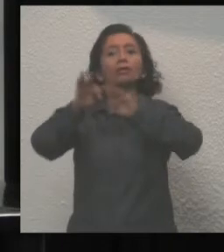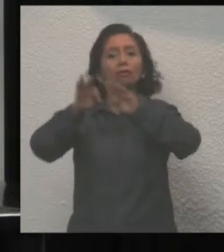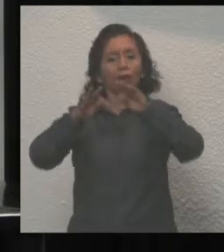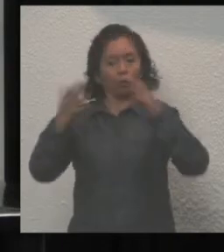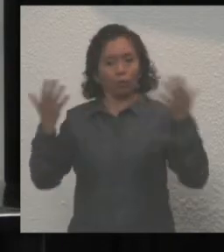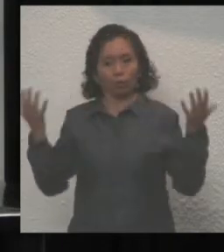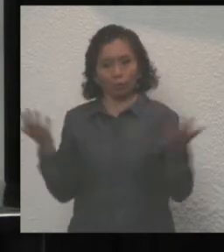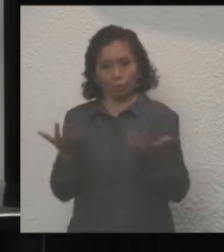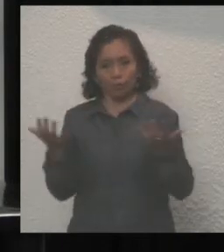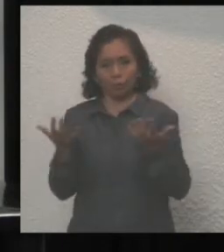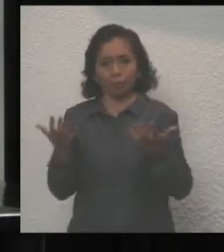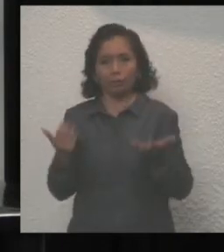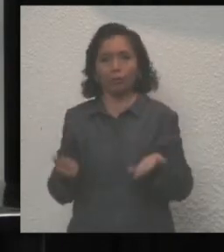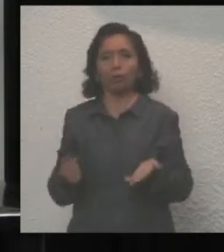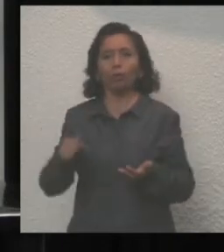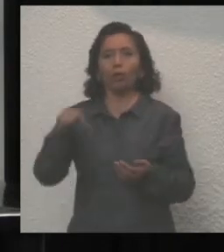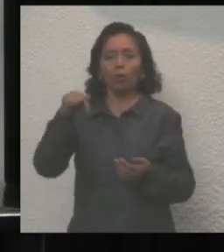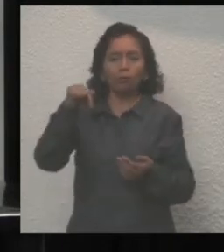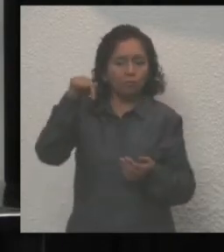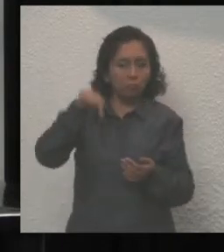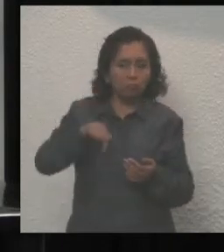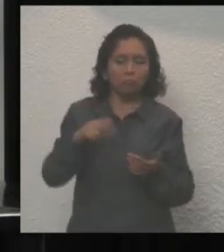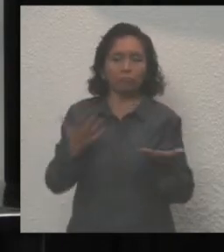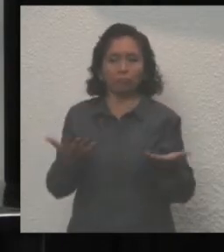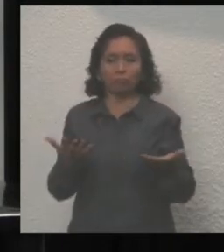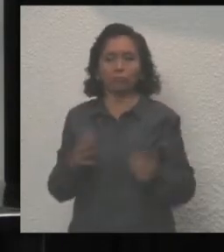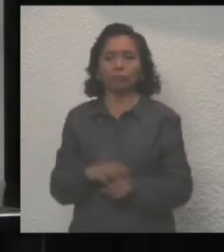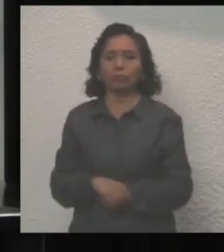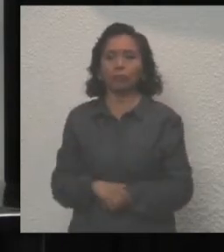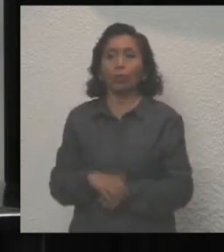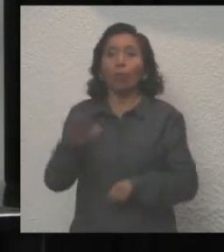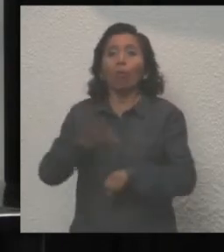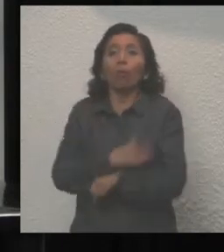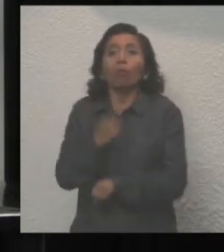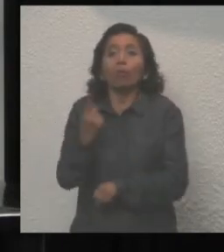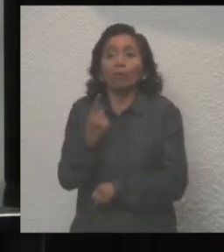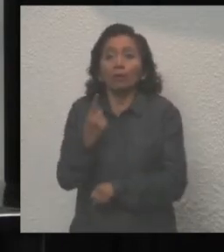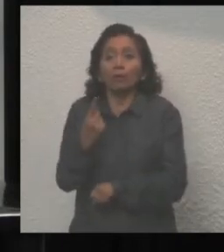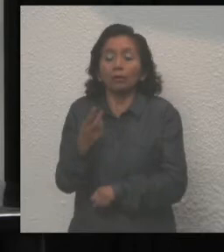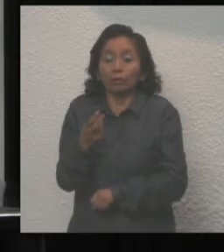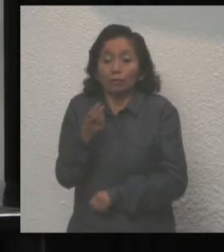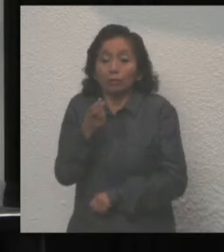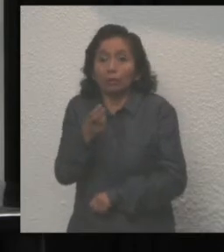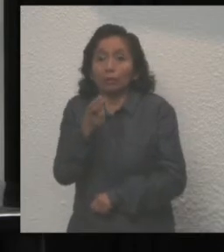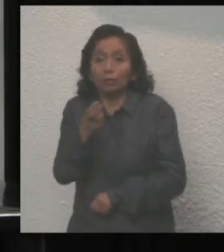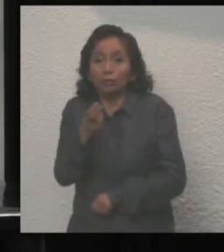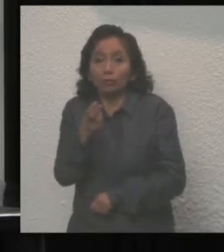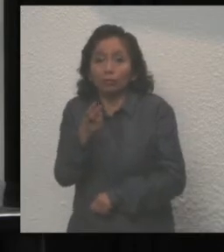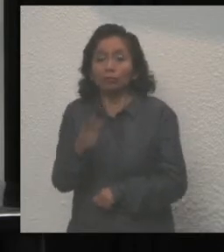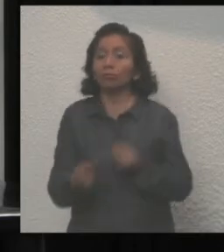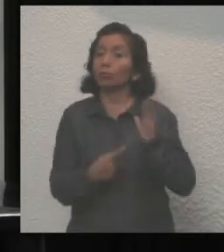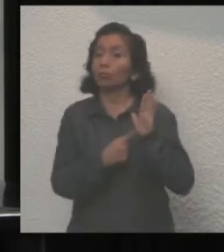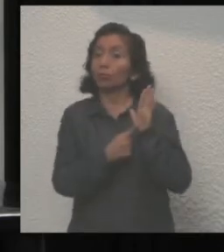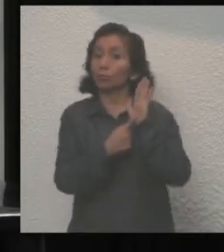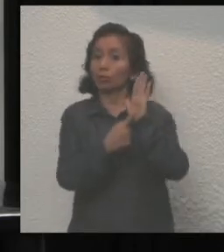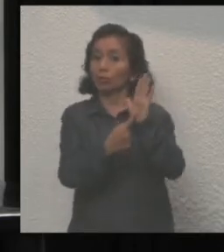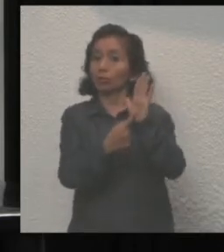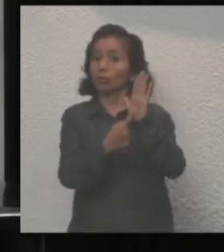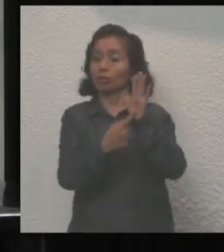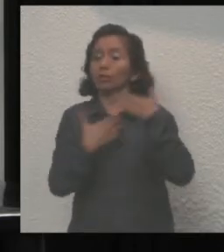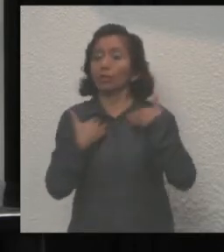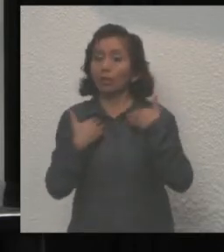realizado en esta tribuna. Porque con eso estamos mostrando que tenemos un